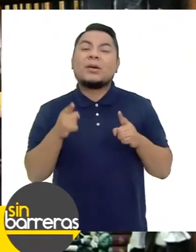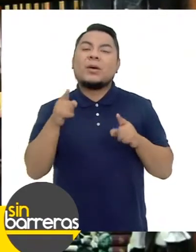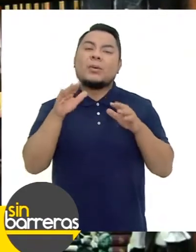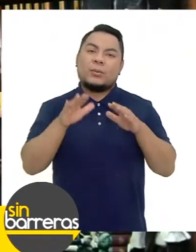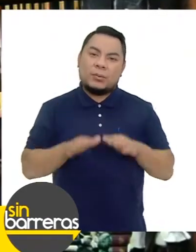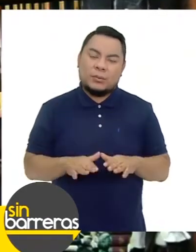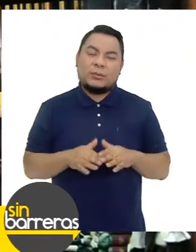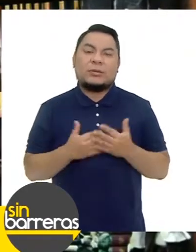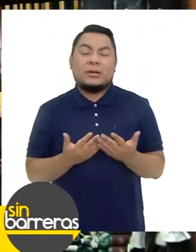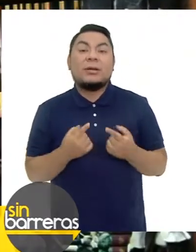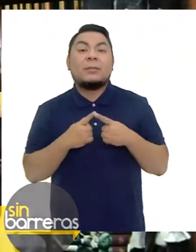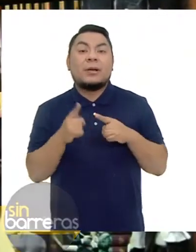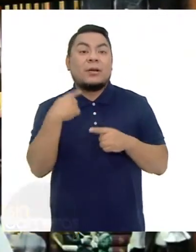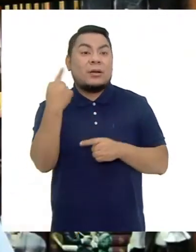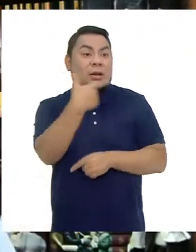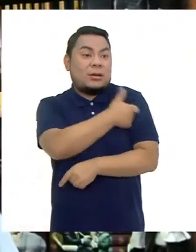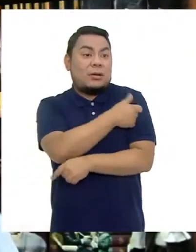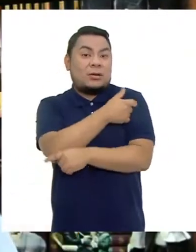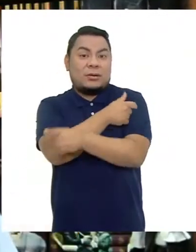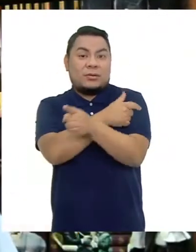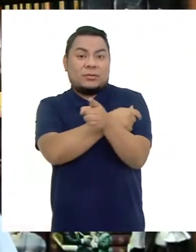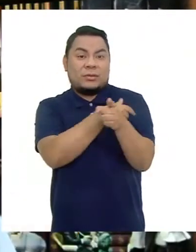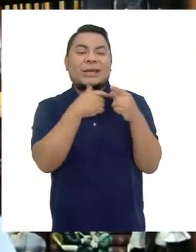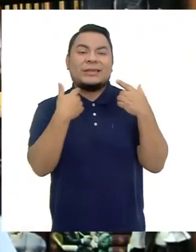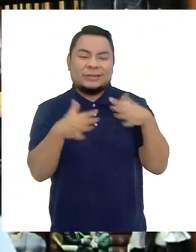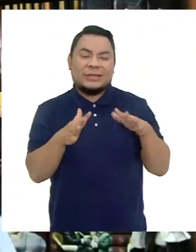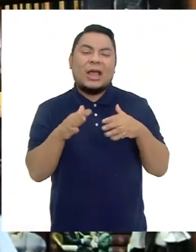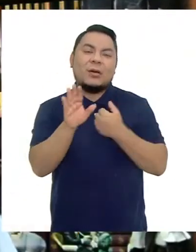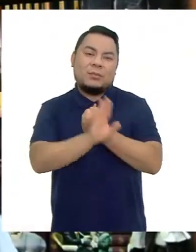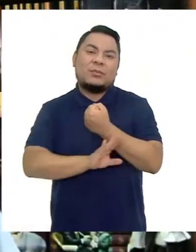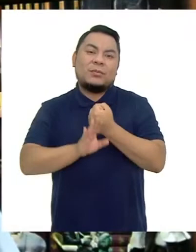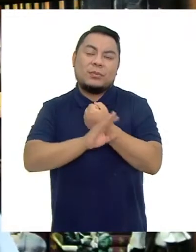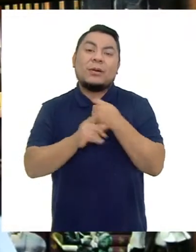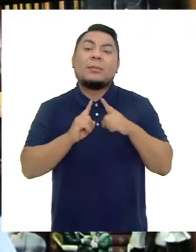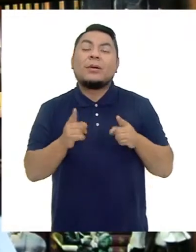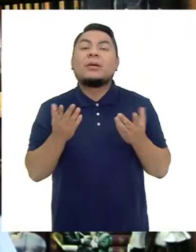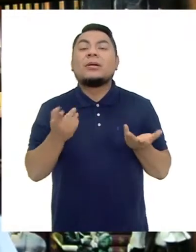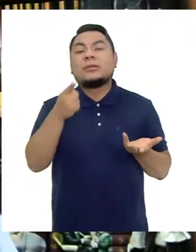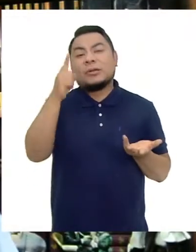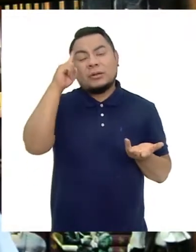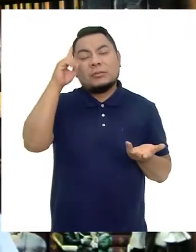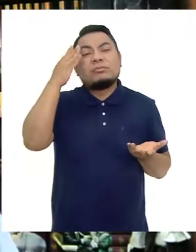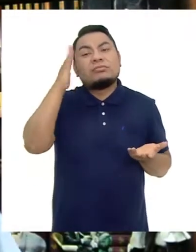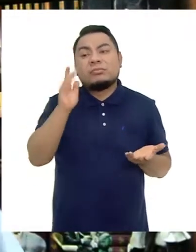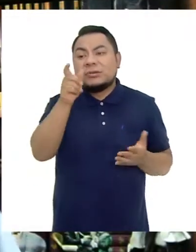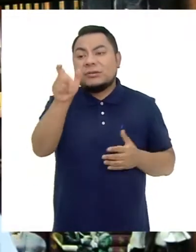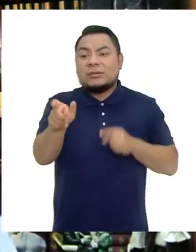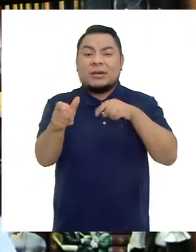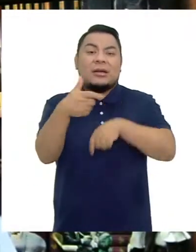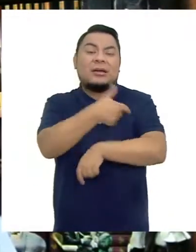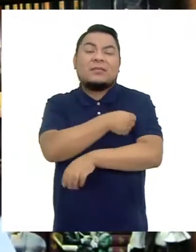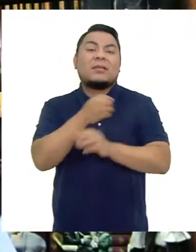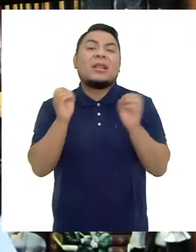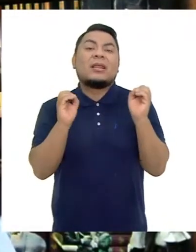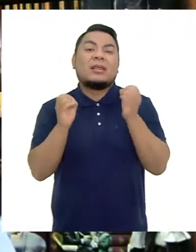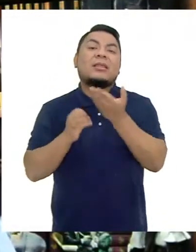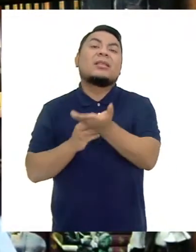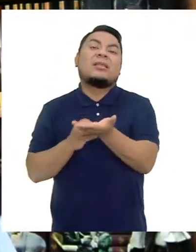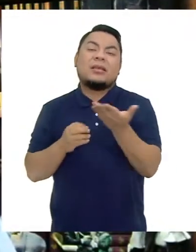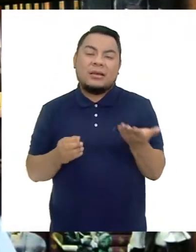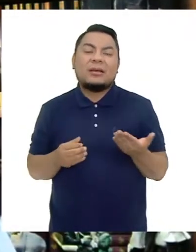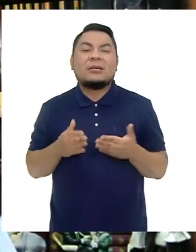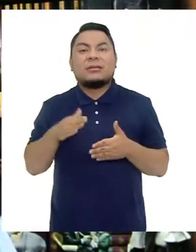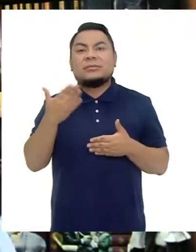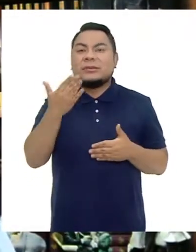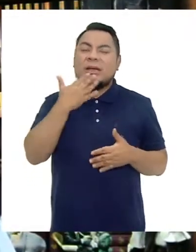entre vacunados No va haber tanto problema Porque estarían protegidos de algo grave Pero qué tal si contagian a una persona Que no está vacunada